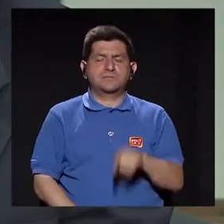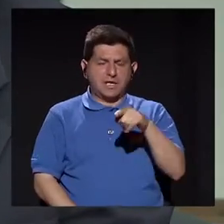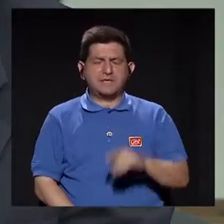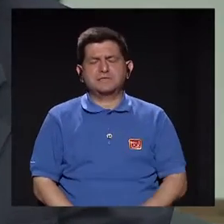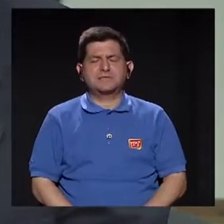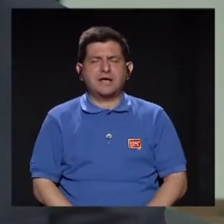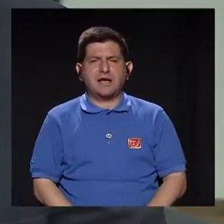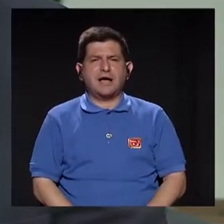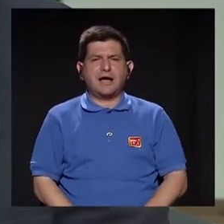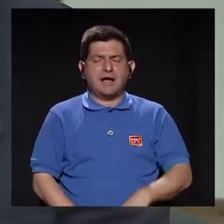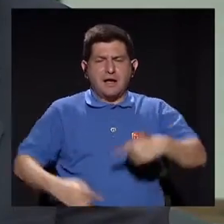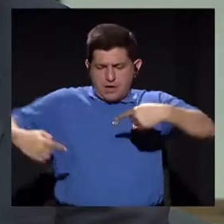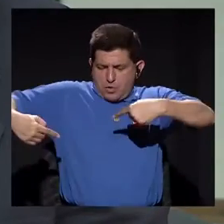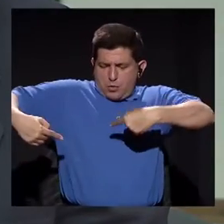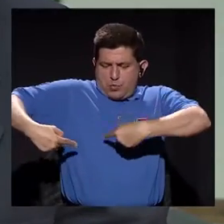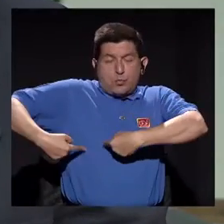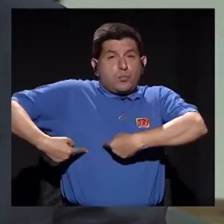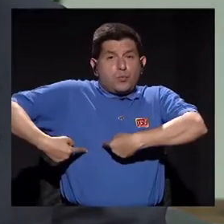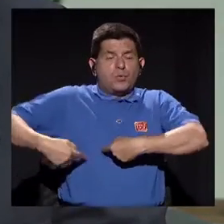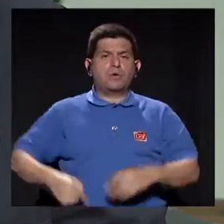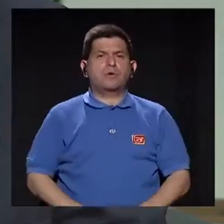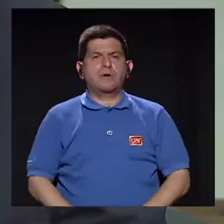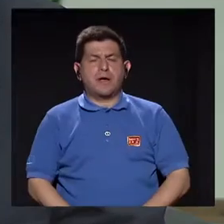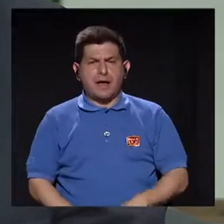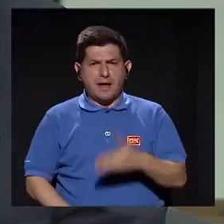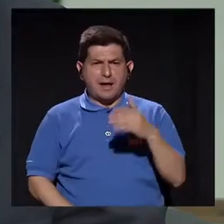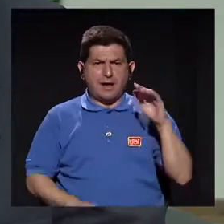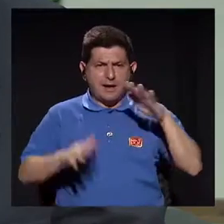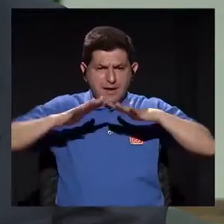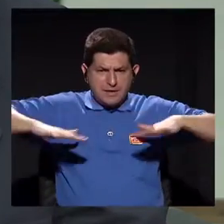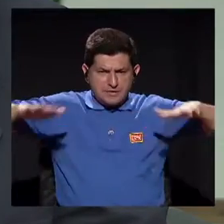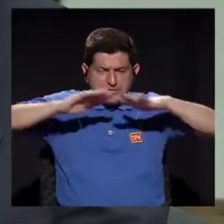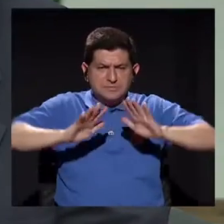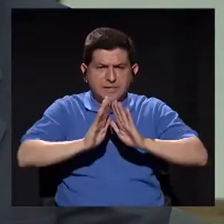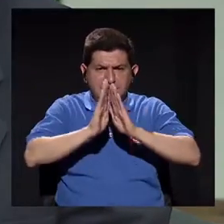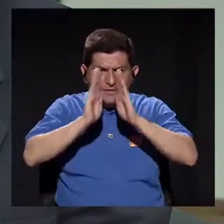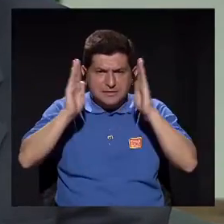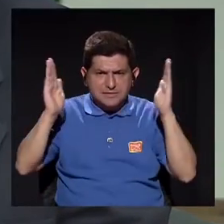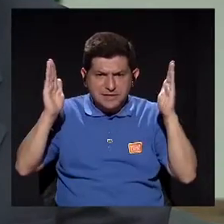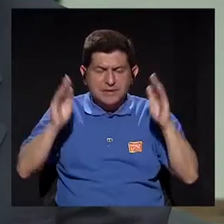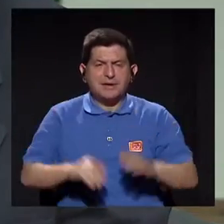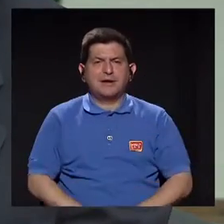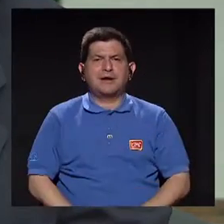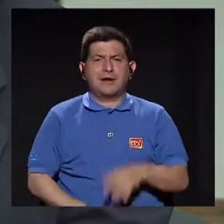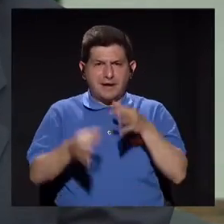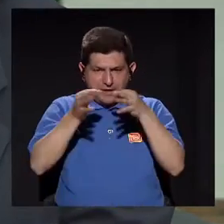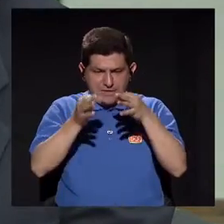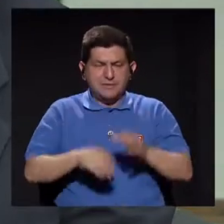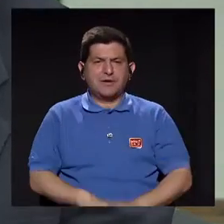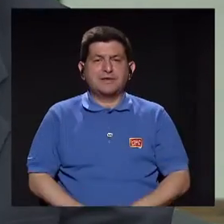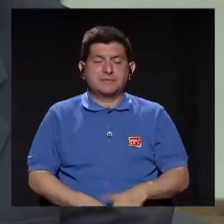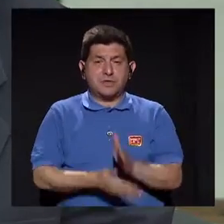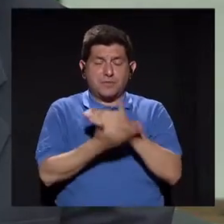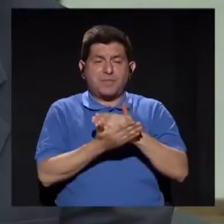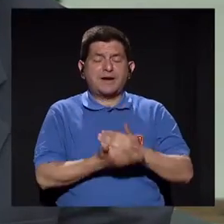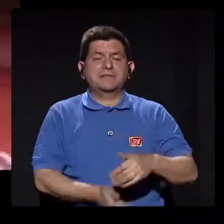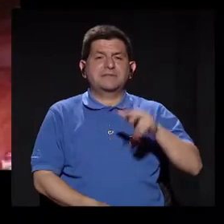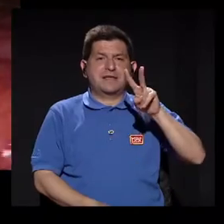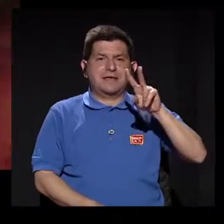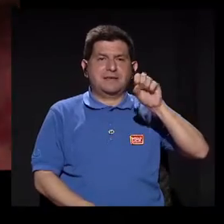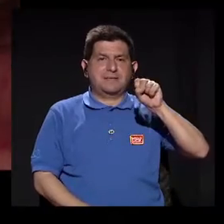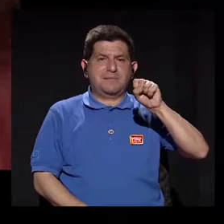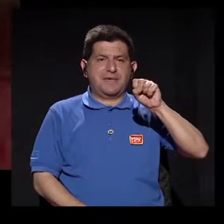laparoscopía de vesícula, nos permite tener un panorama más grande y más claro de las estructuras de la vía biliar, de